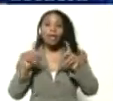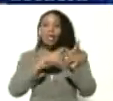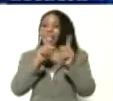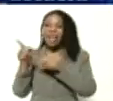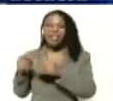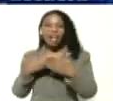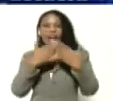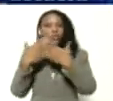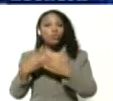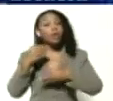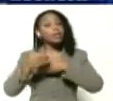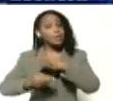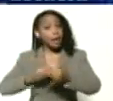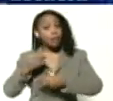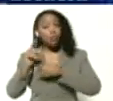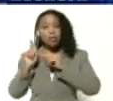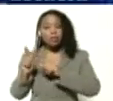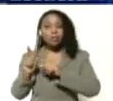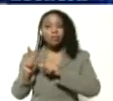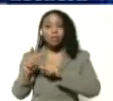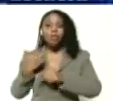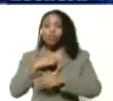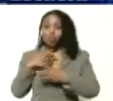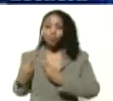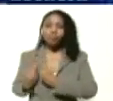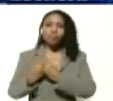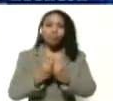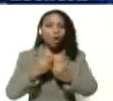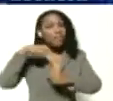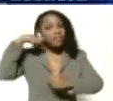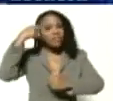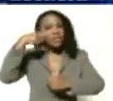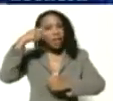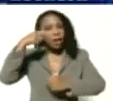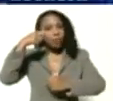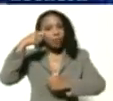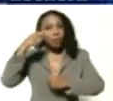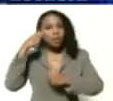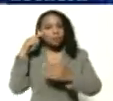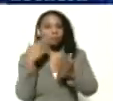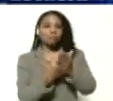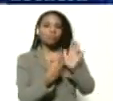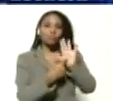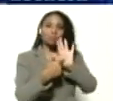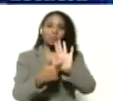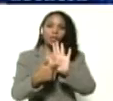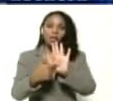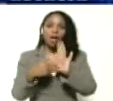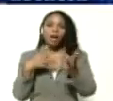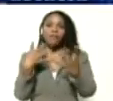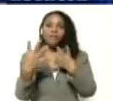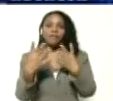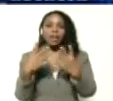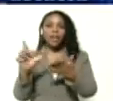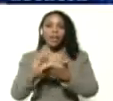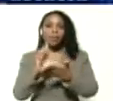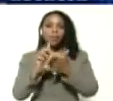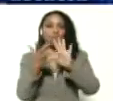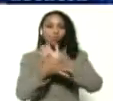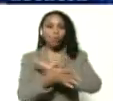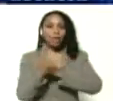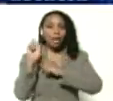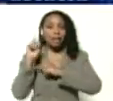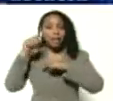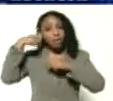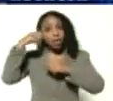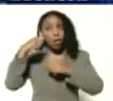el estudio que se hizo, presidente. Nosotros acompañamos esto con un video. Y lo presentamos en la Feria del Libro. Correcto. Y este es